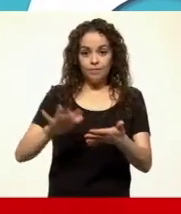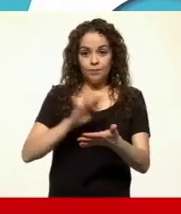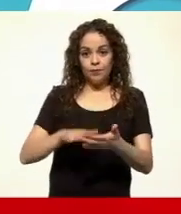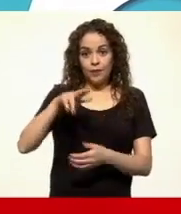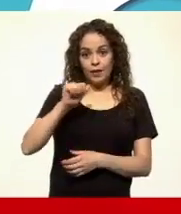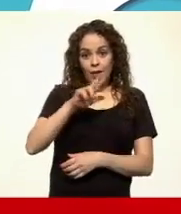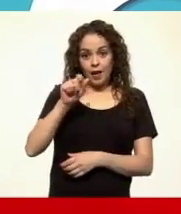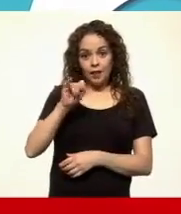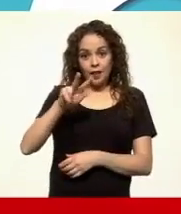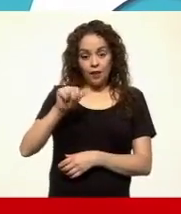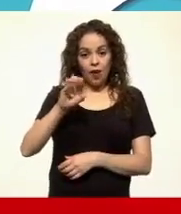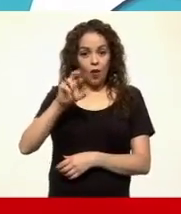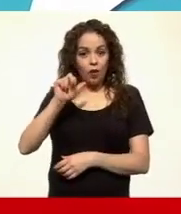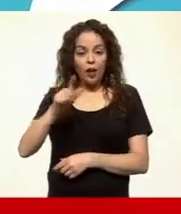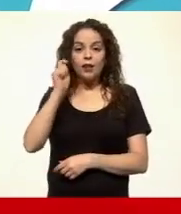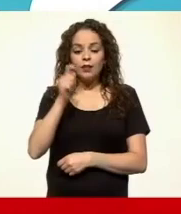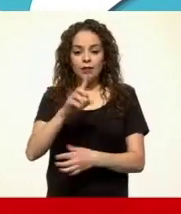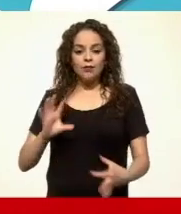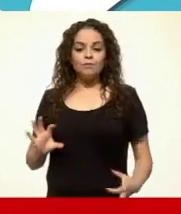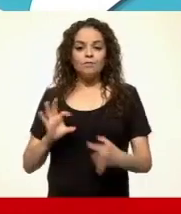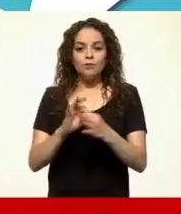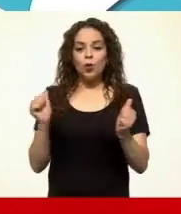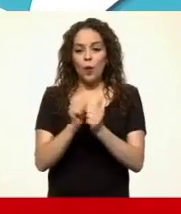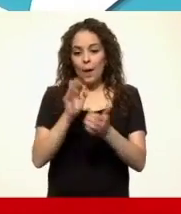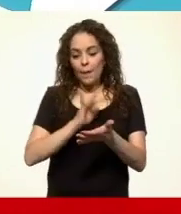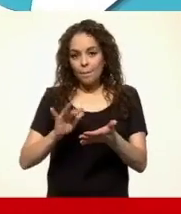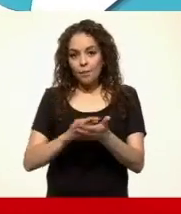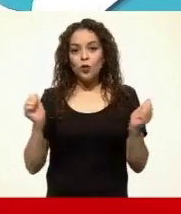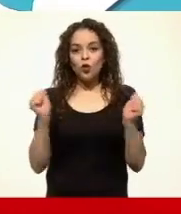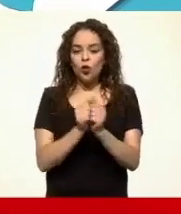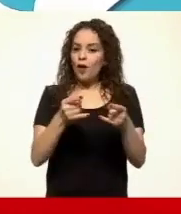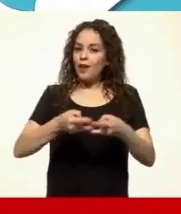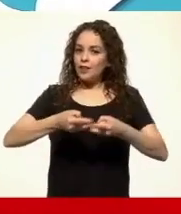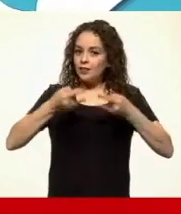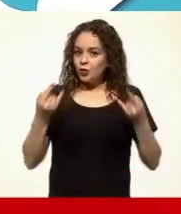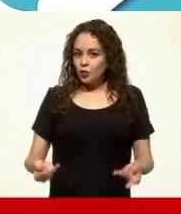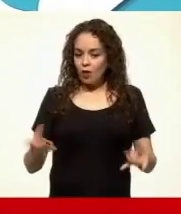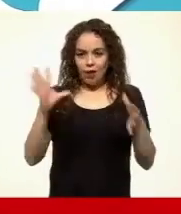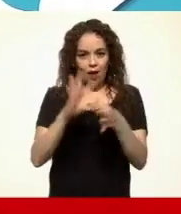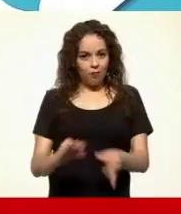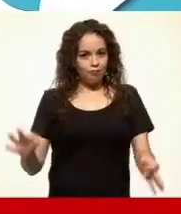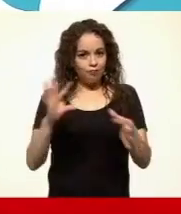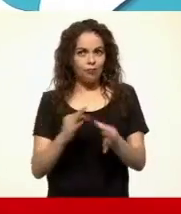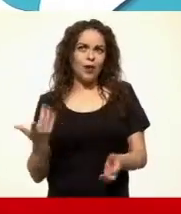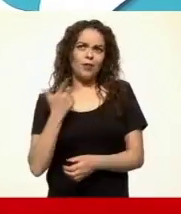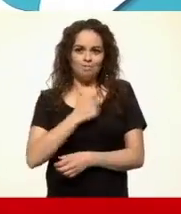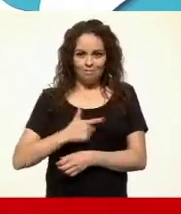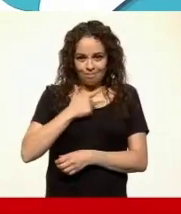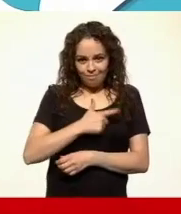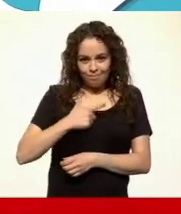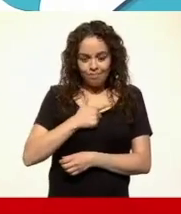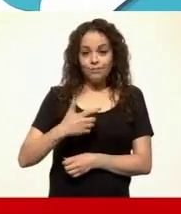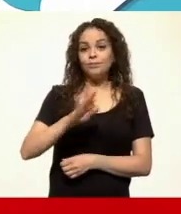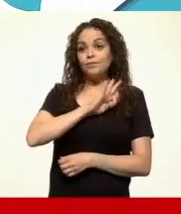idiomas y de acercarnos a la lectura a través de historias o relatos que nos gusten, que nos lleven a conocer